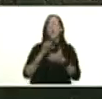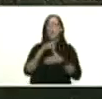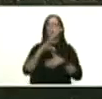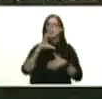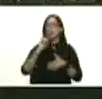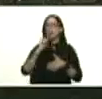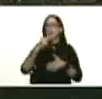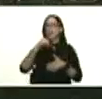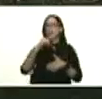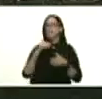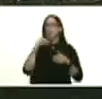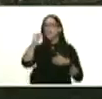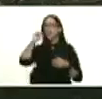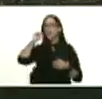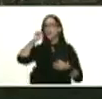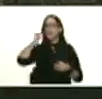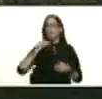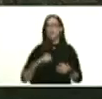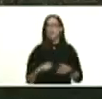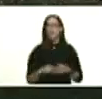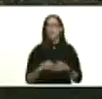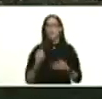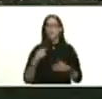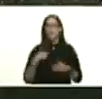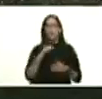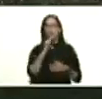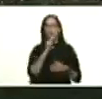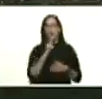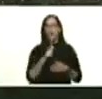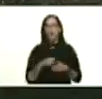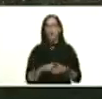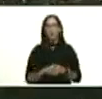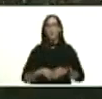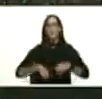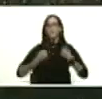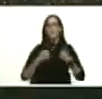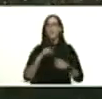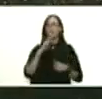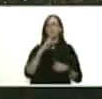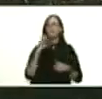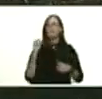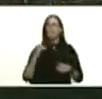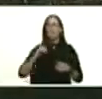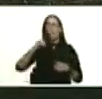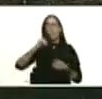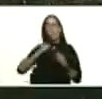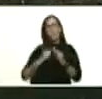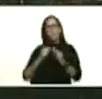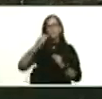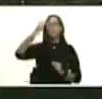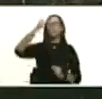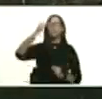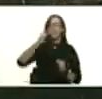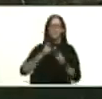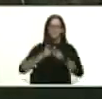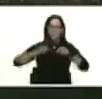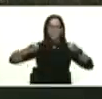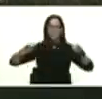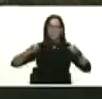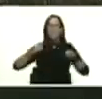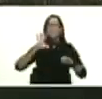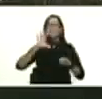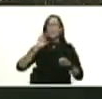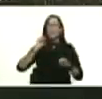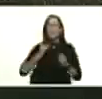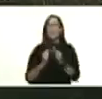intermitentes hay momentos del año en el que no tienen agua bueno más de 200 metros de ancho y más de 5 metros de